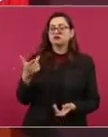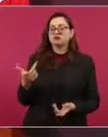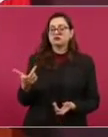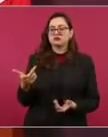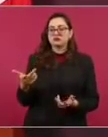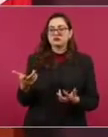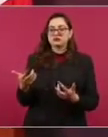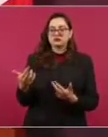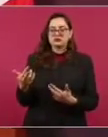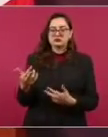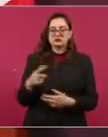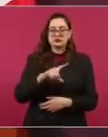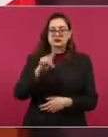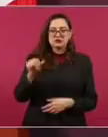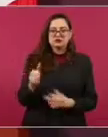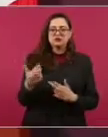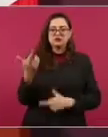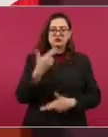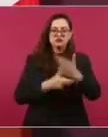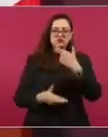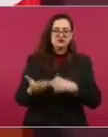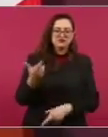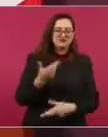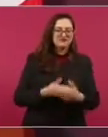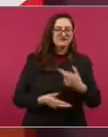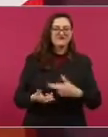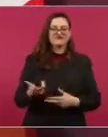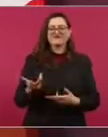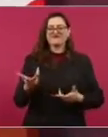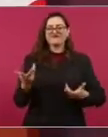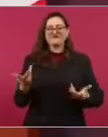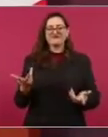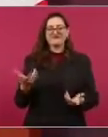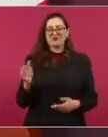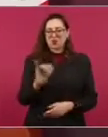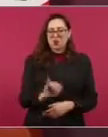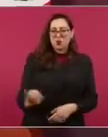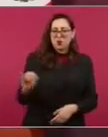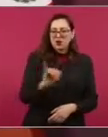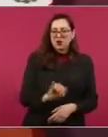llegar aquí el jueves.